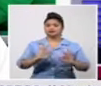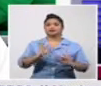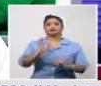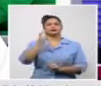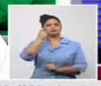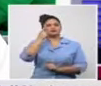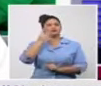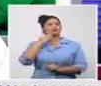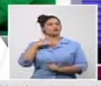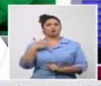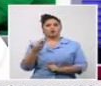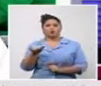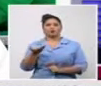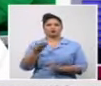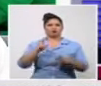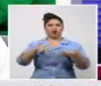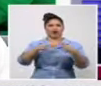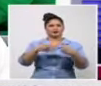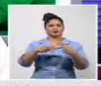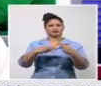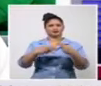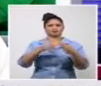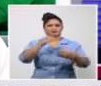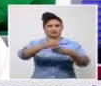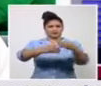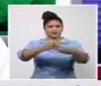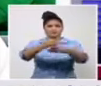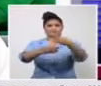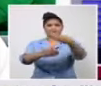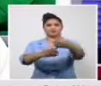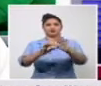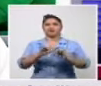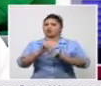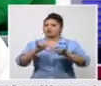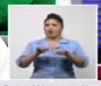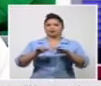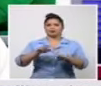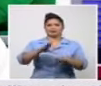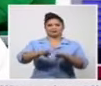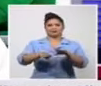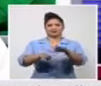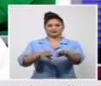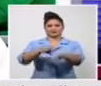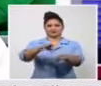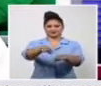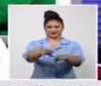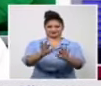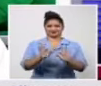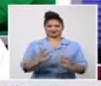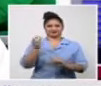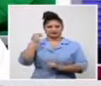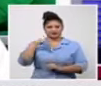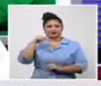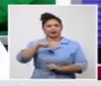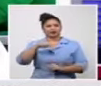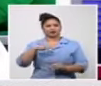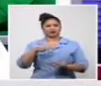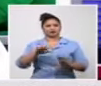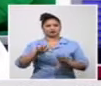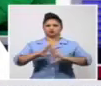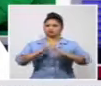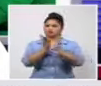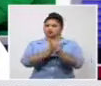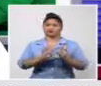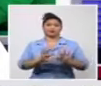adecuando los diferentes protocolos a el a la a complejidad que tiene cada territorio